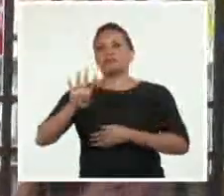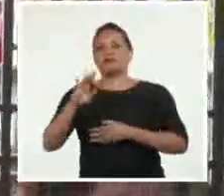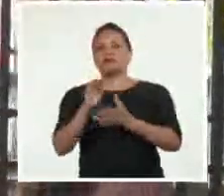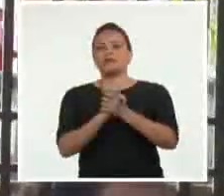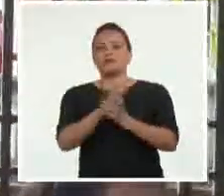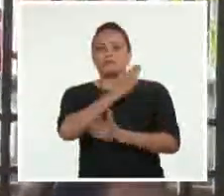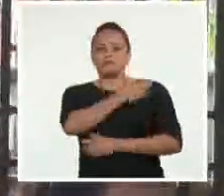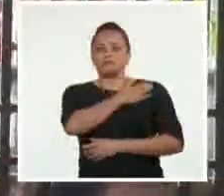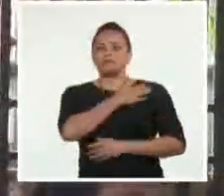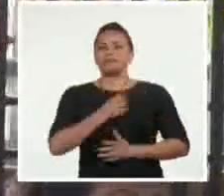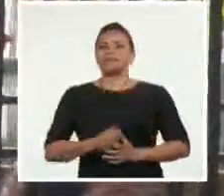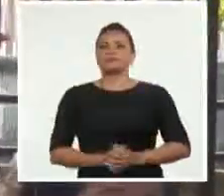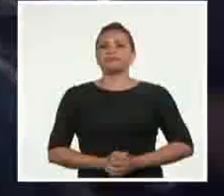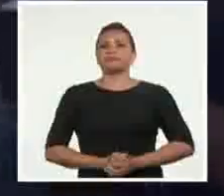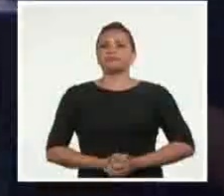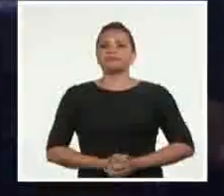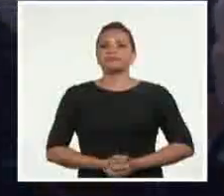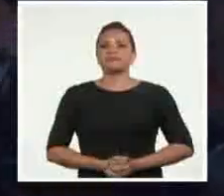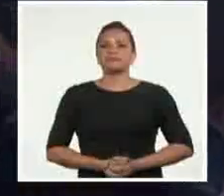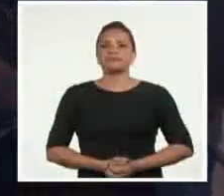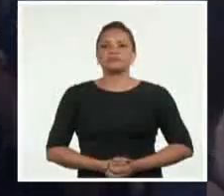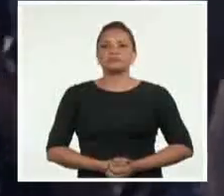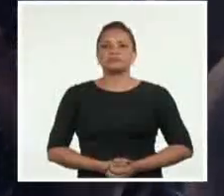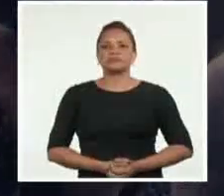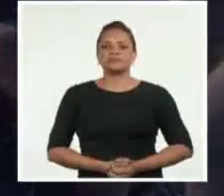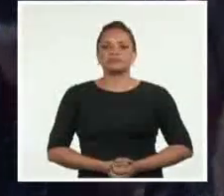Desde Villaclara, Griselis Moreno, Sistema Informativo de la Televisión.